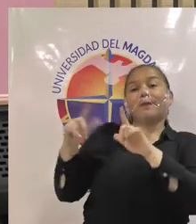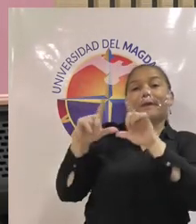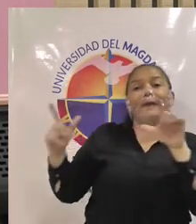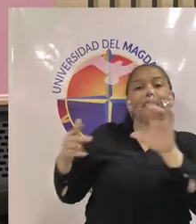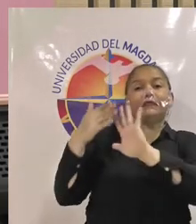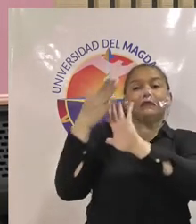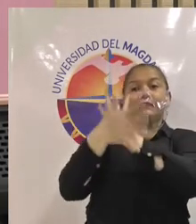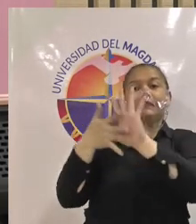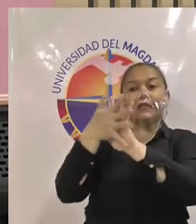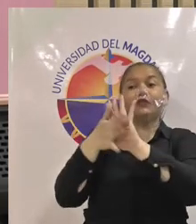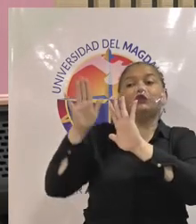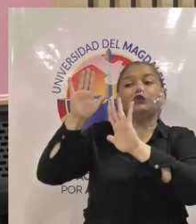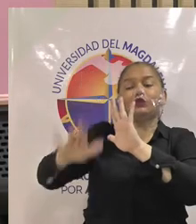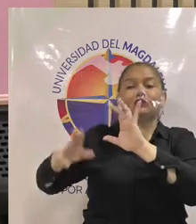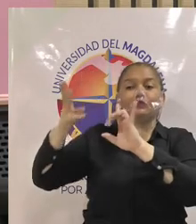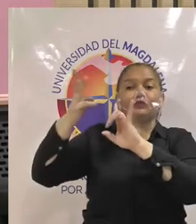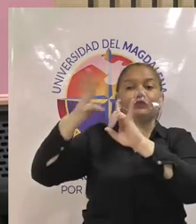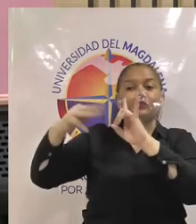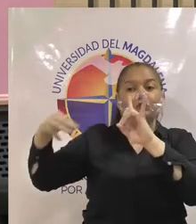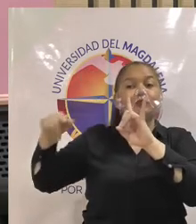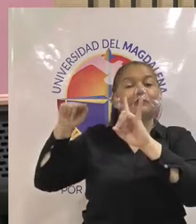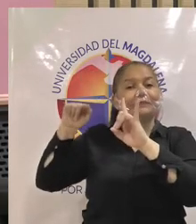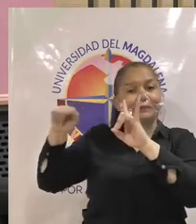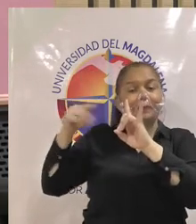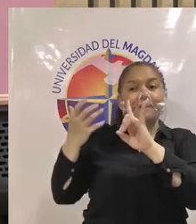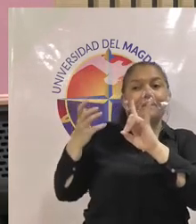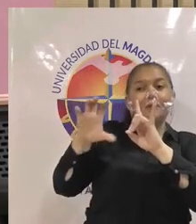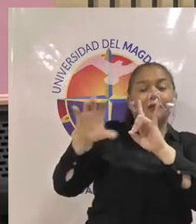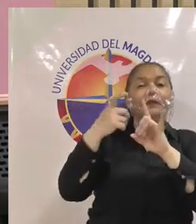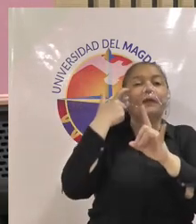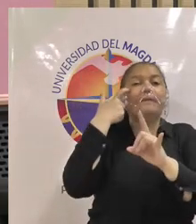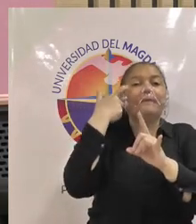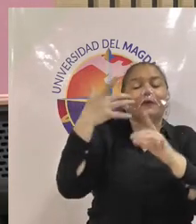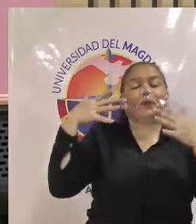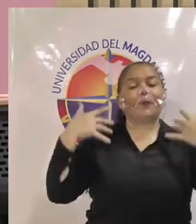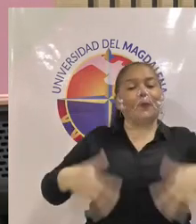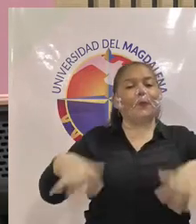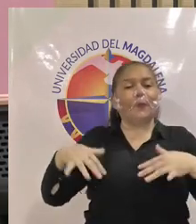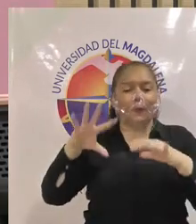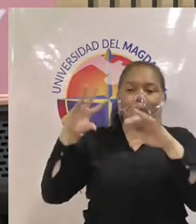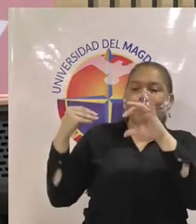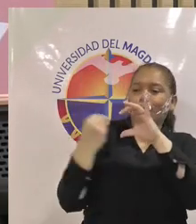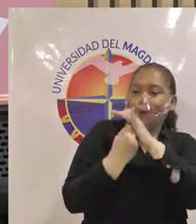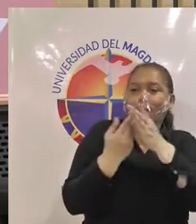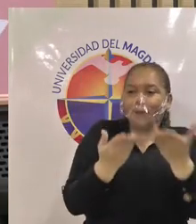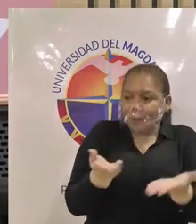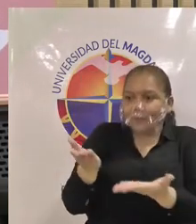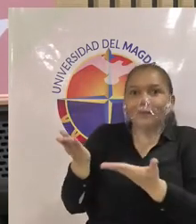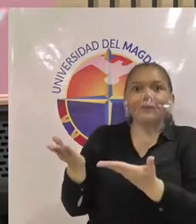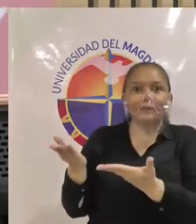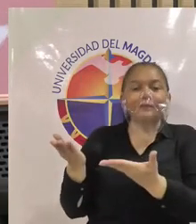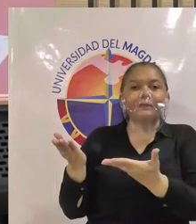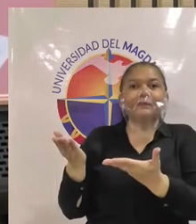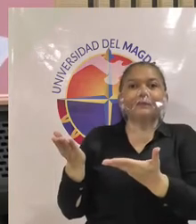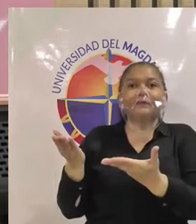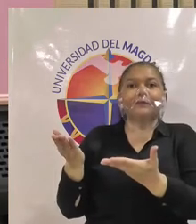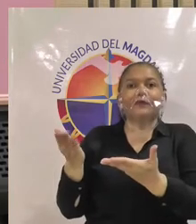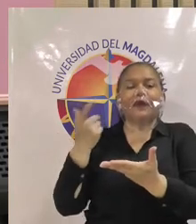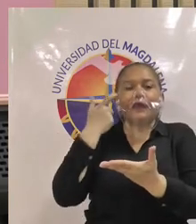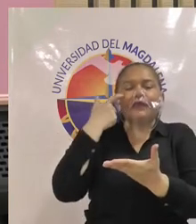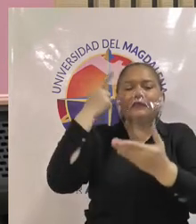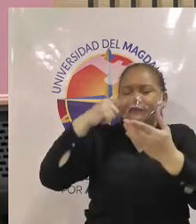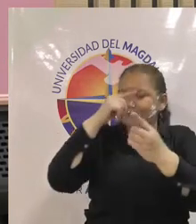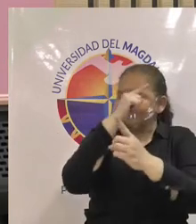de la Universidad del Magdalena lo que habla de la inclusión y de toda la